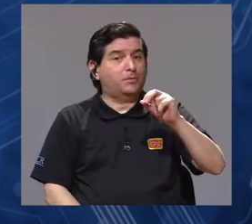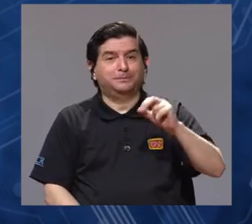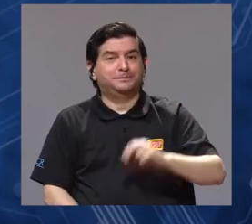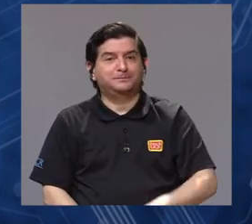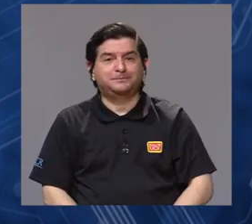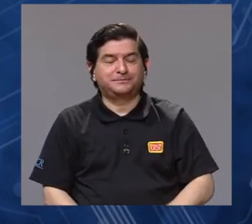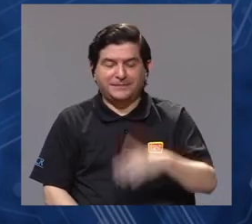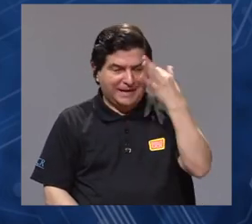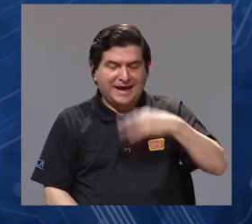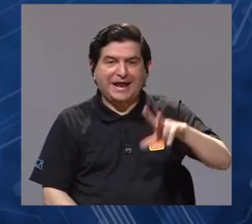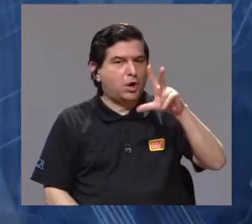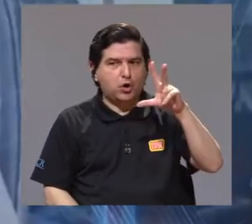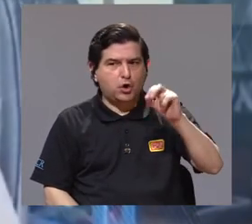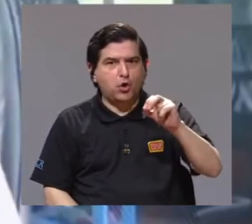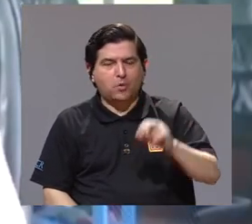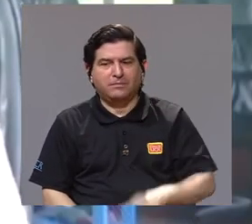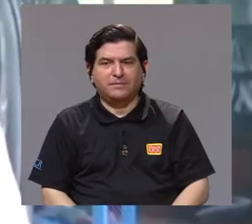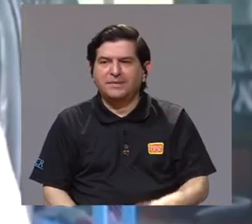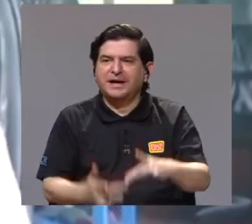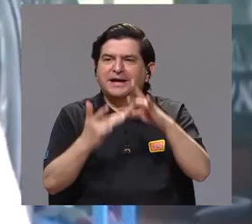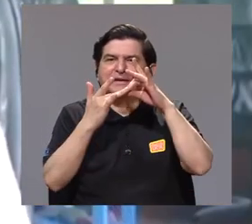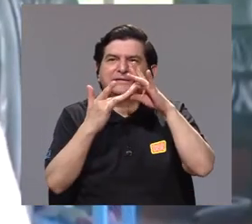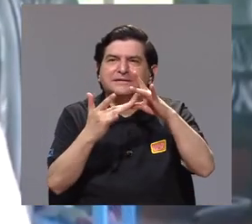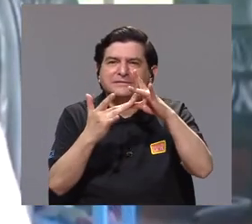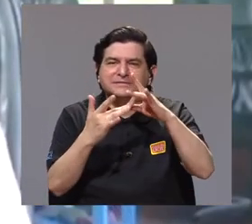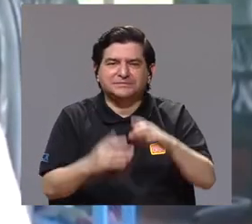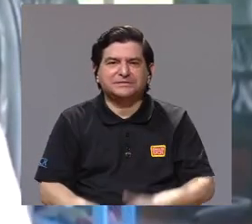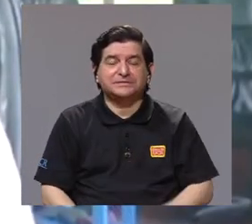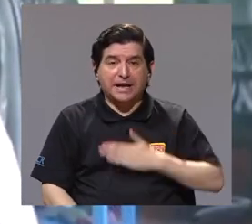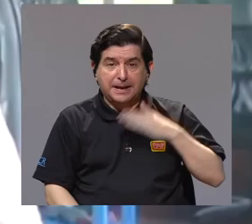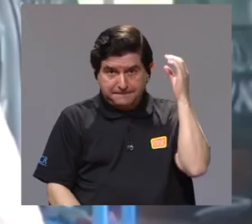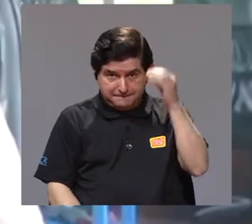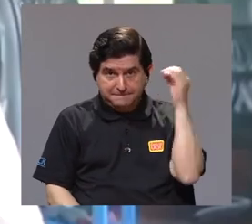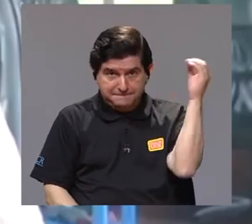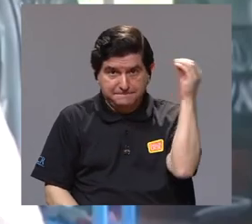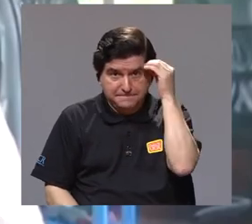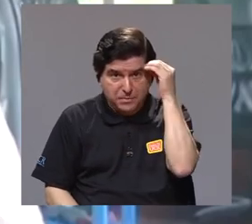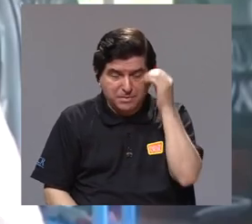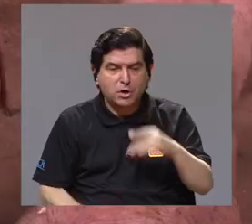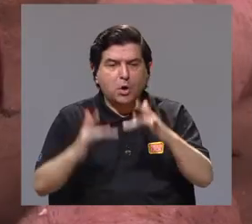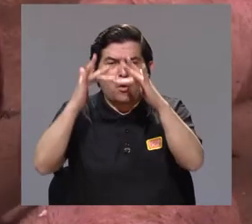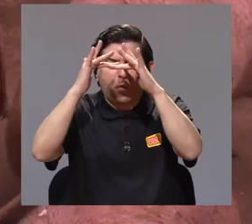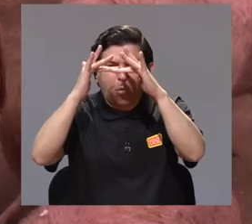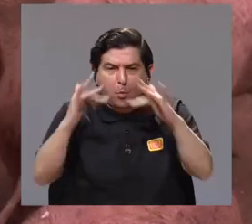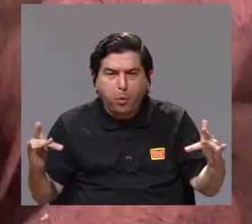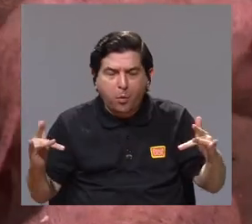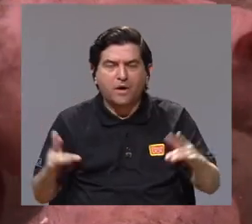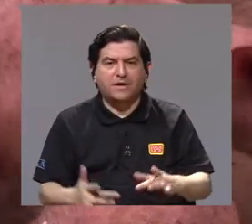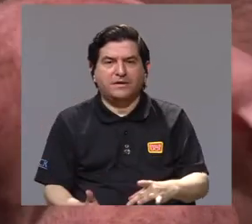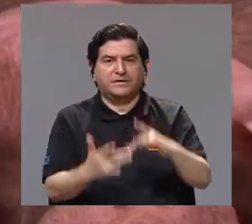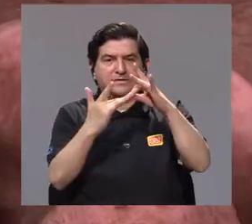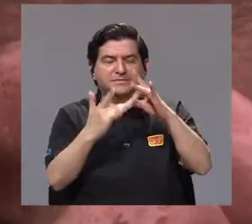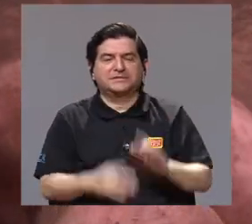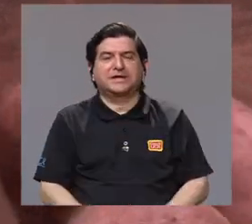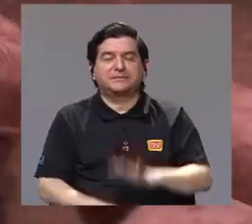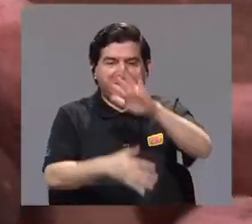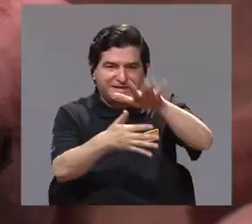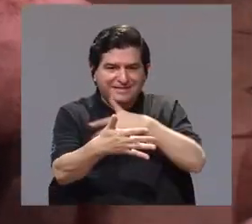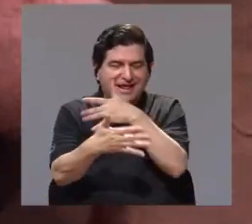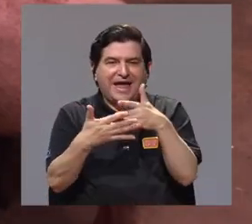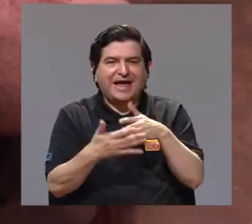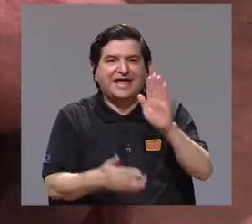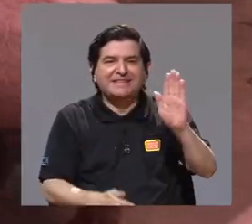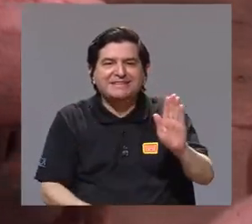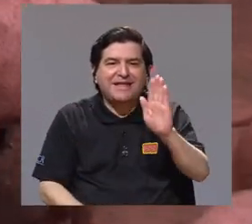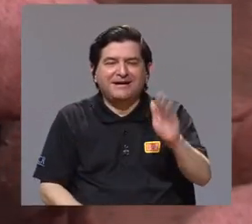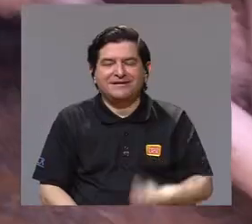No, creo que no y sobre todo hay, en mi opinión hay un vacío muy grande sobre todo en la agenda